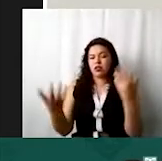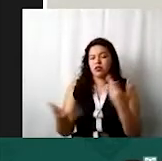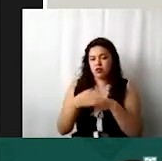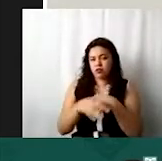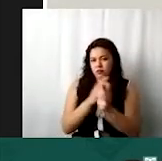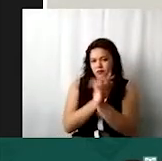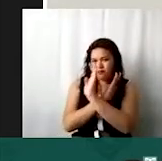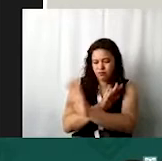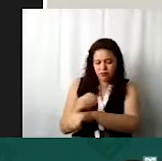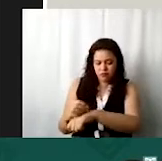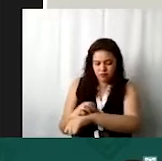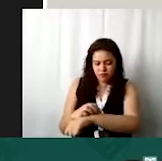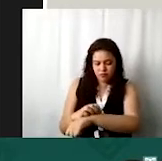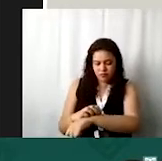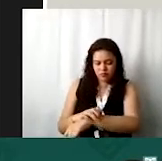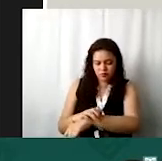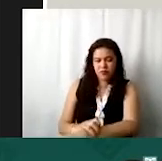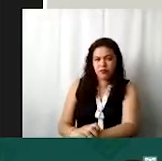y viene más abajo